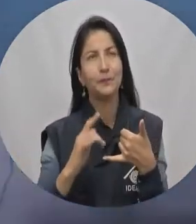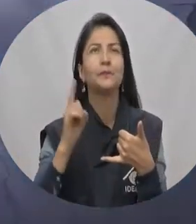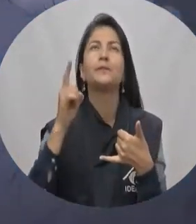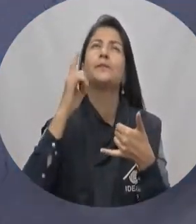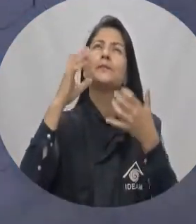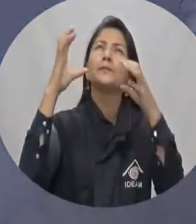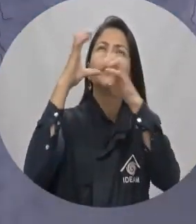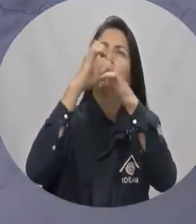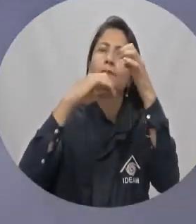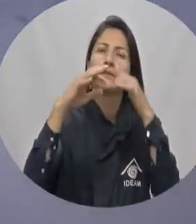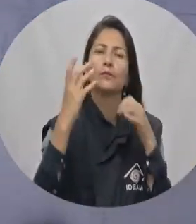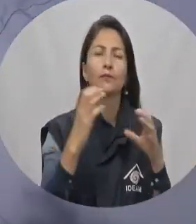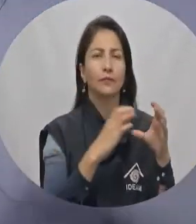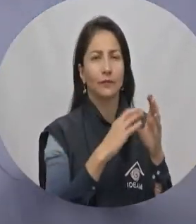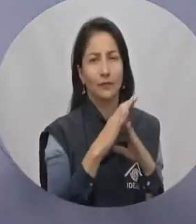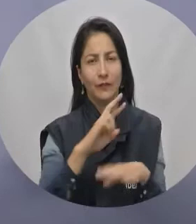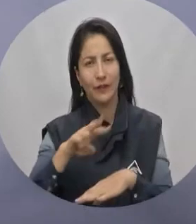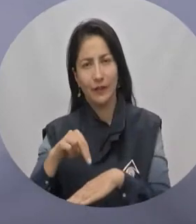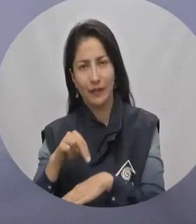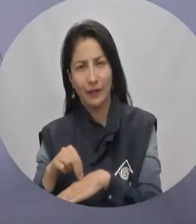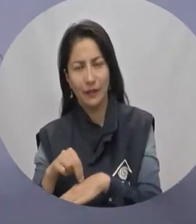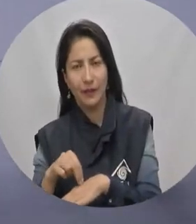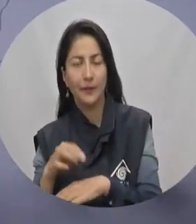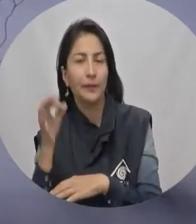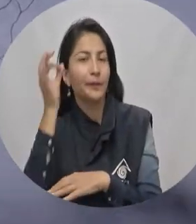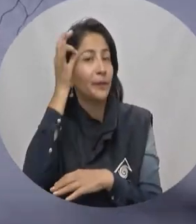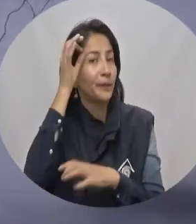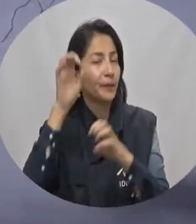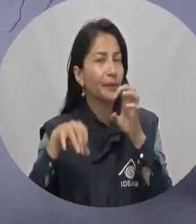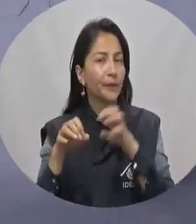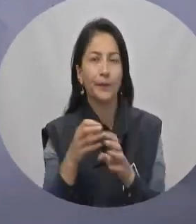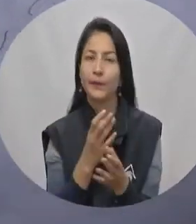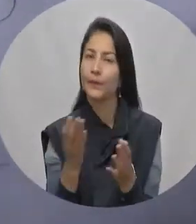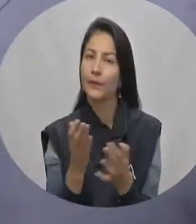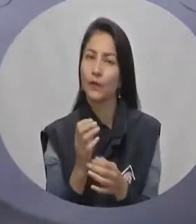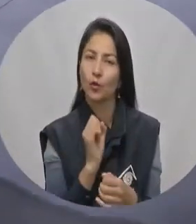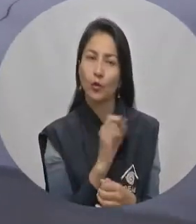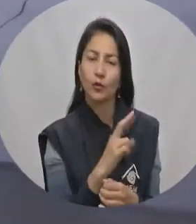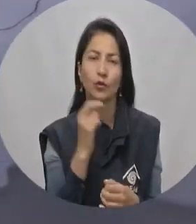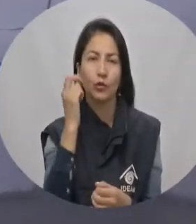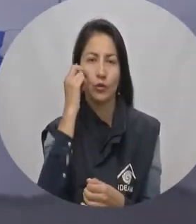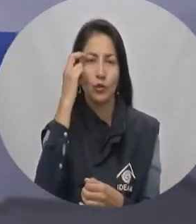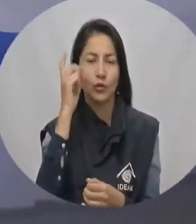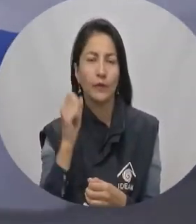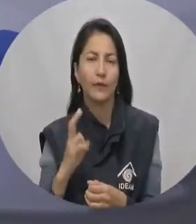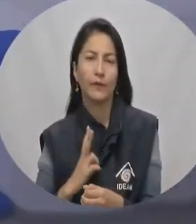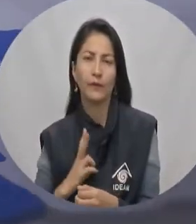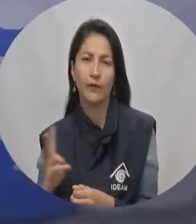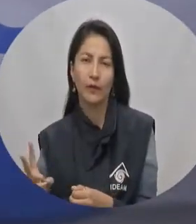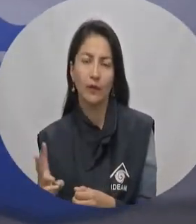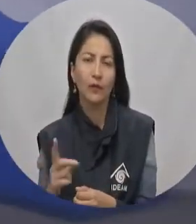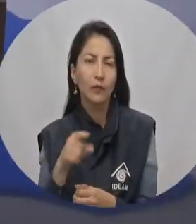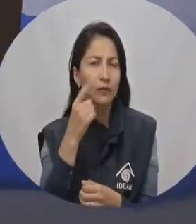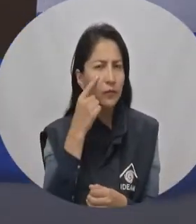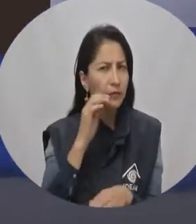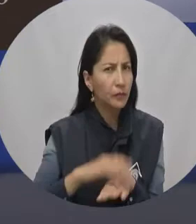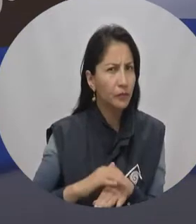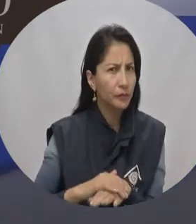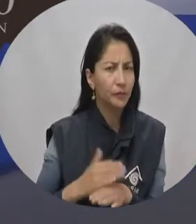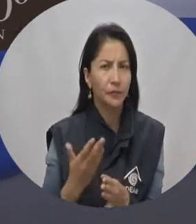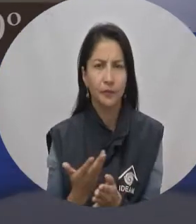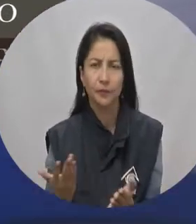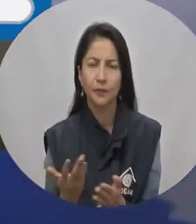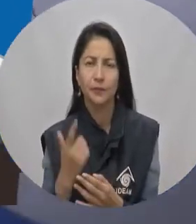Las nubes lluviosas se concentrarán en Cauca y Nariño. Tampoco se descartan lluvias ligeras al oriente de Chocó y en el Valle del Cauca.